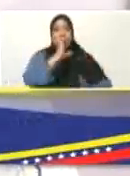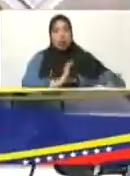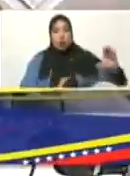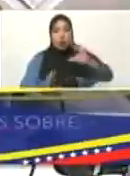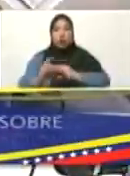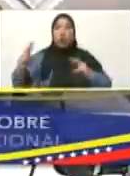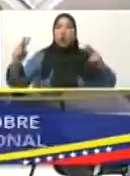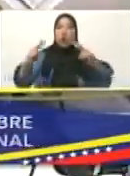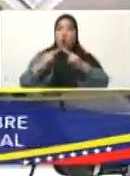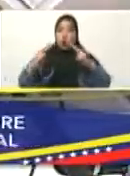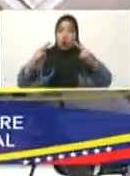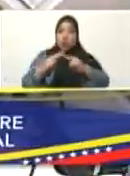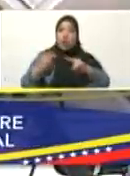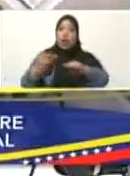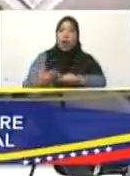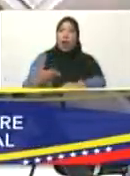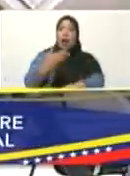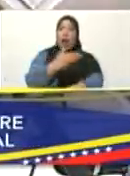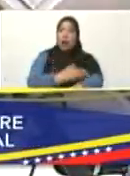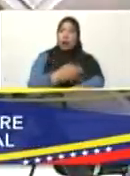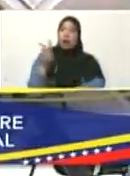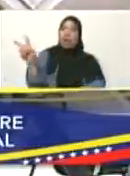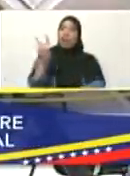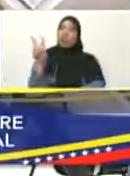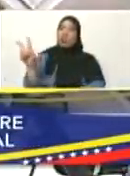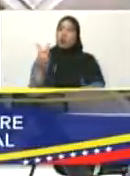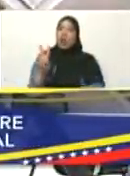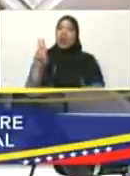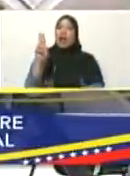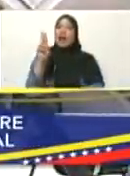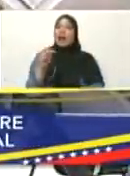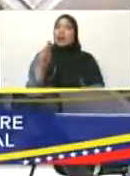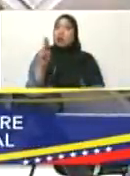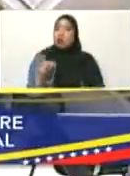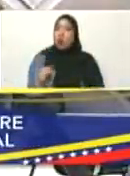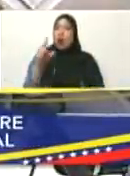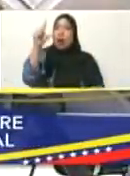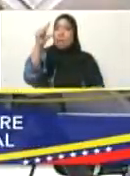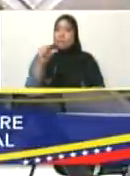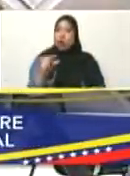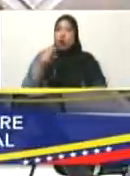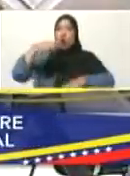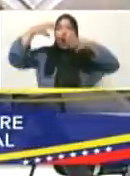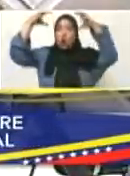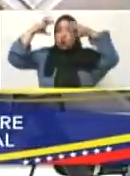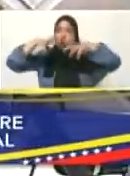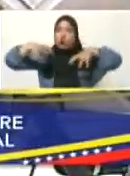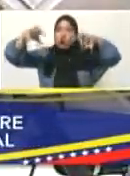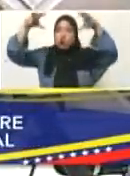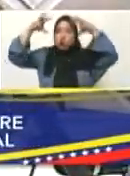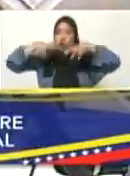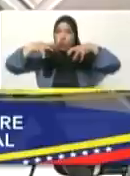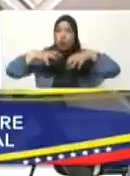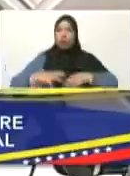conocía un fenómeno como este sobre Venezuela. Ha habido fenómenos atmosféricos